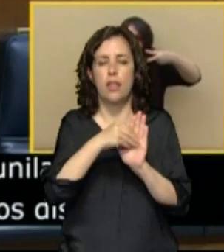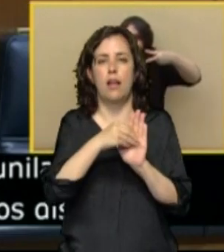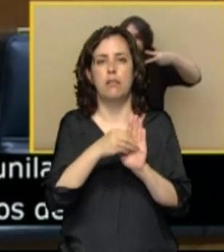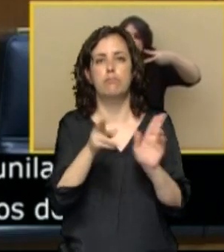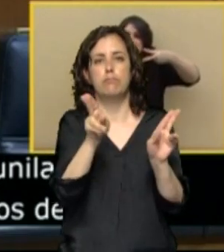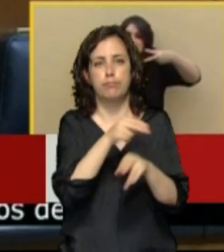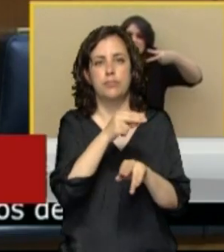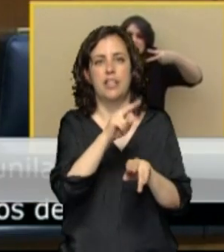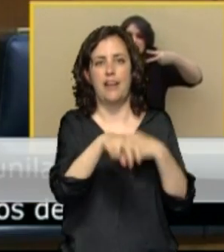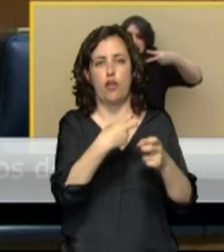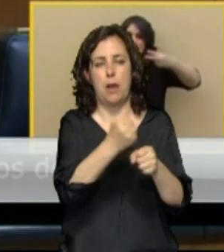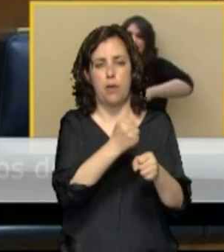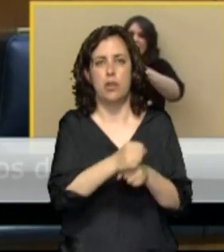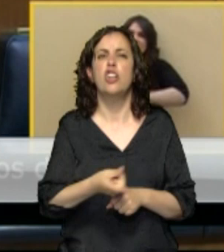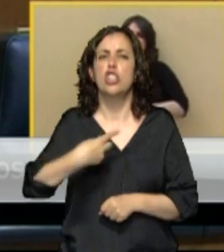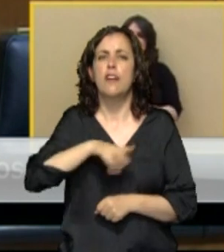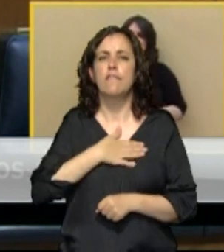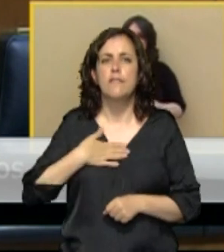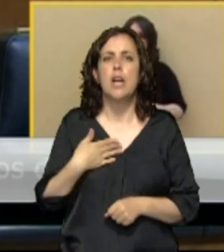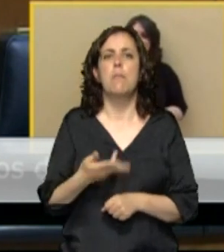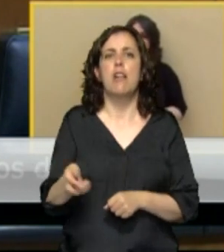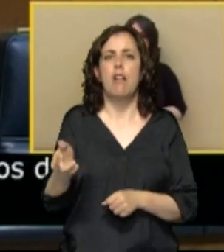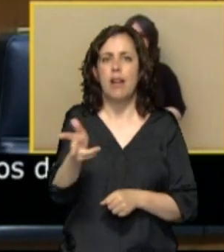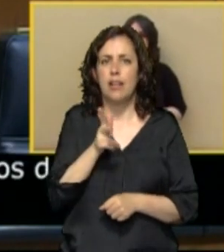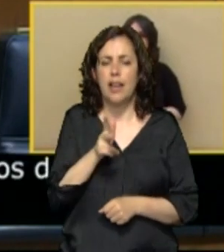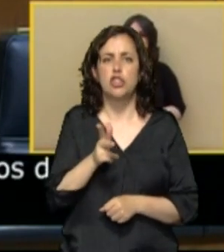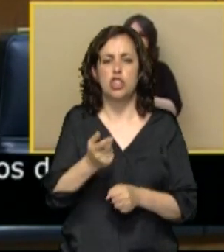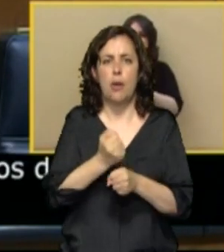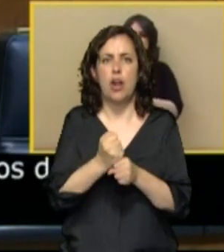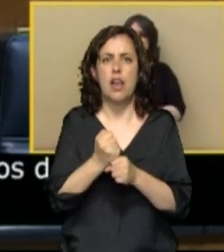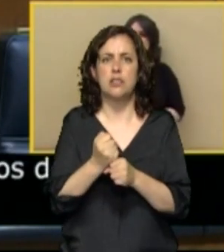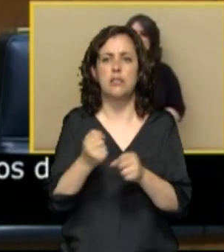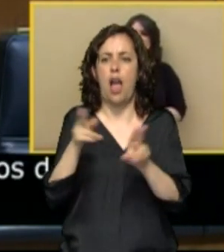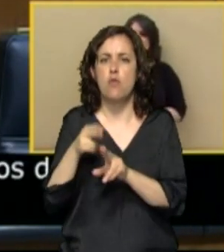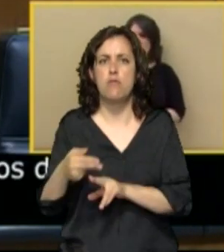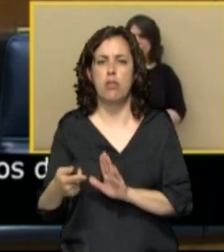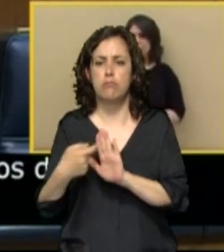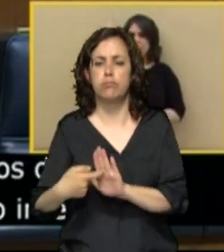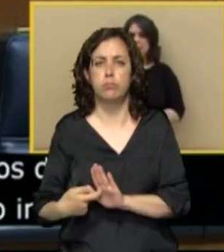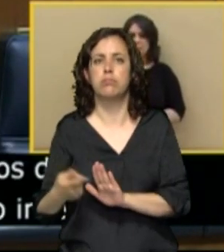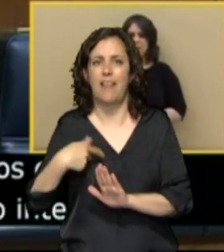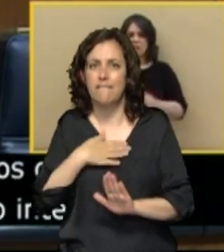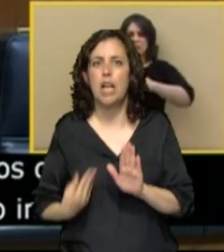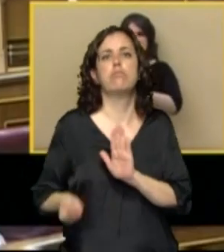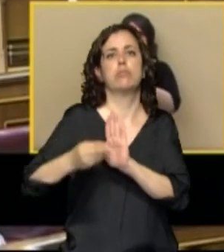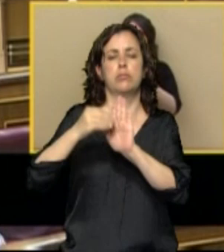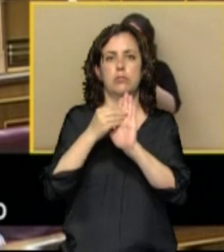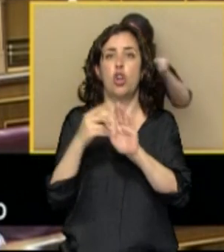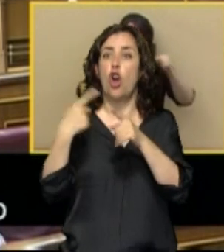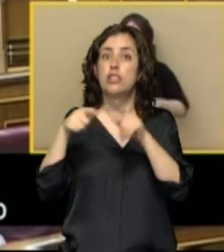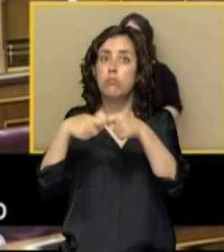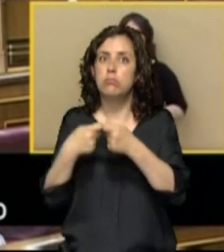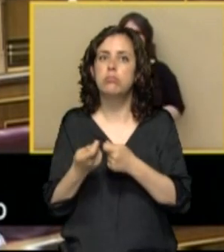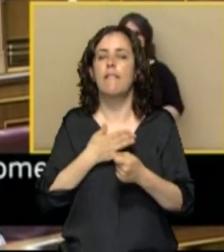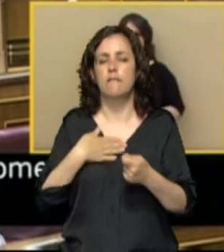Vamos a recuperar los derechos laborales arrebatados y vamos a reconstruir los consensos sociales rotos por su anterior administración. Pero